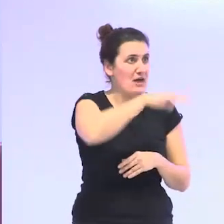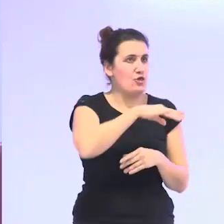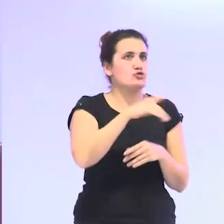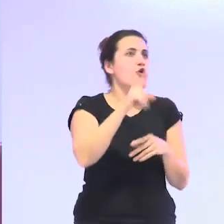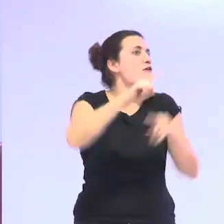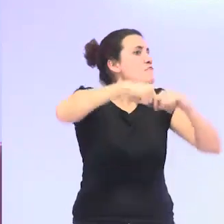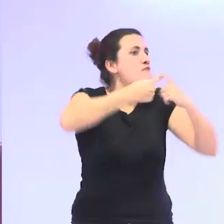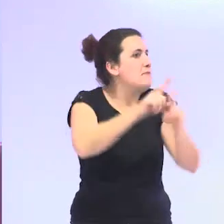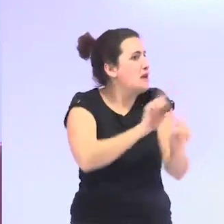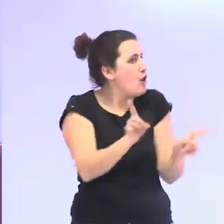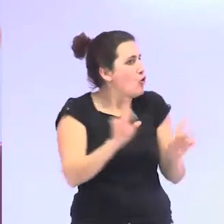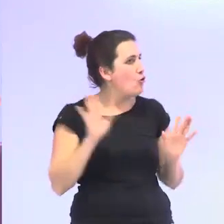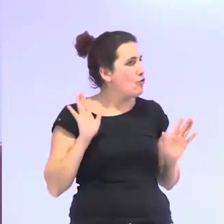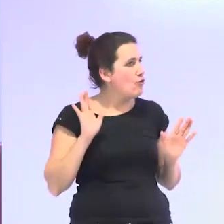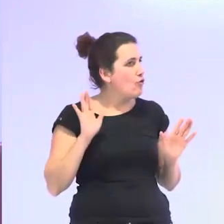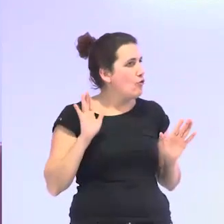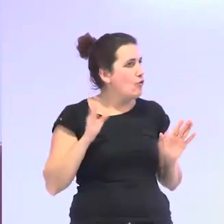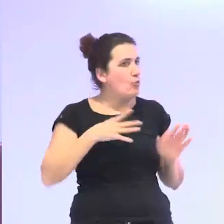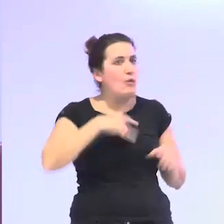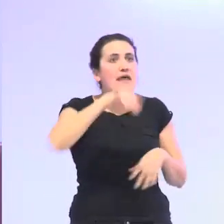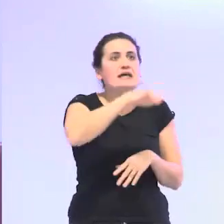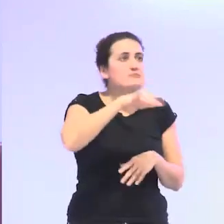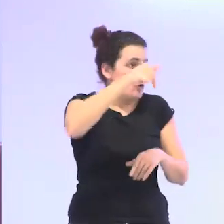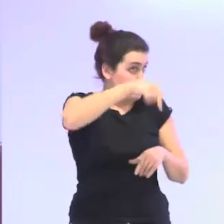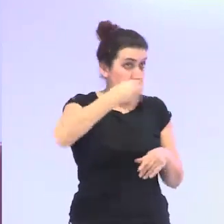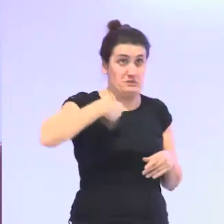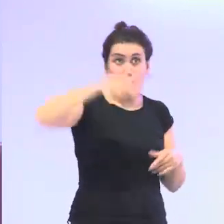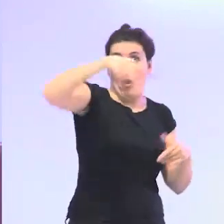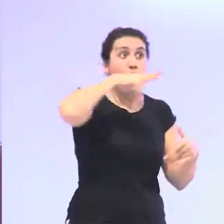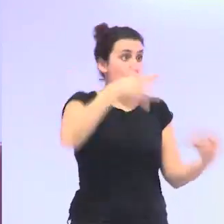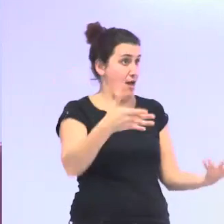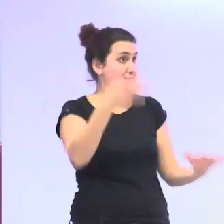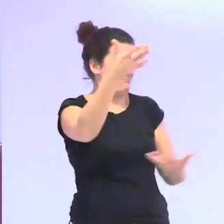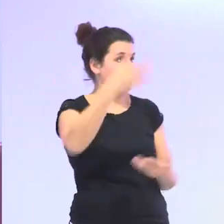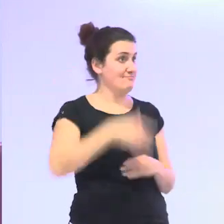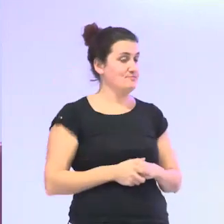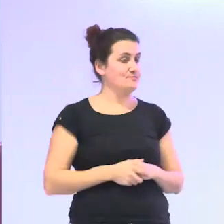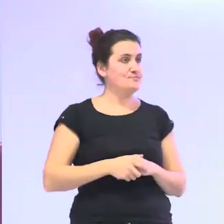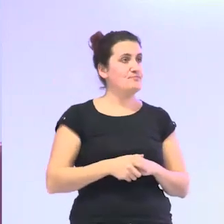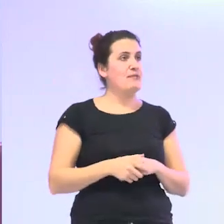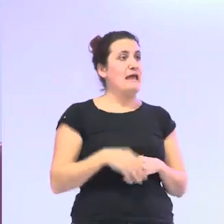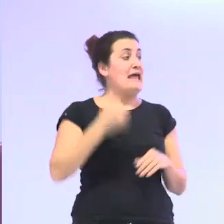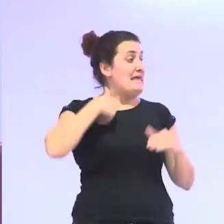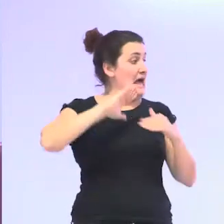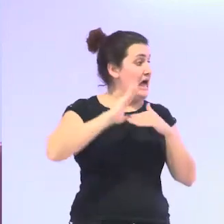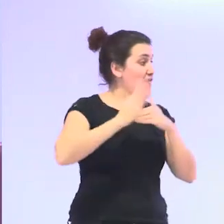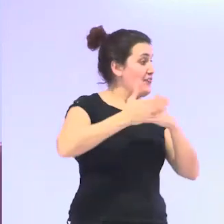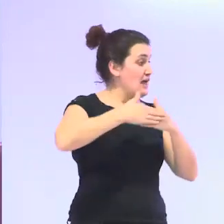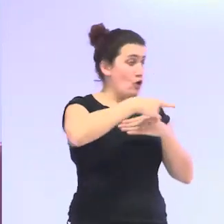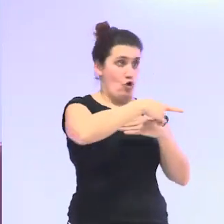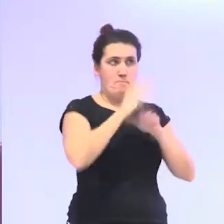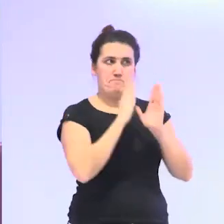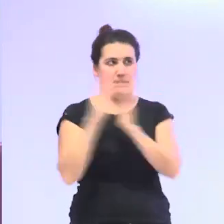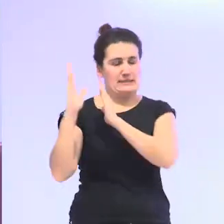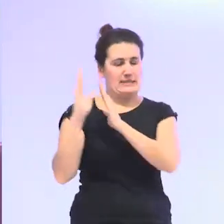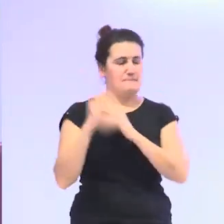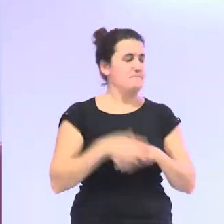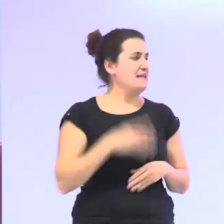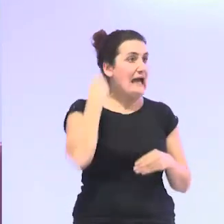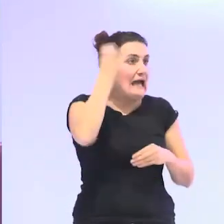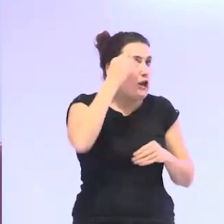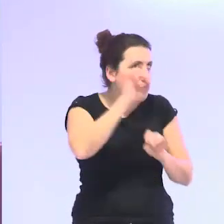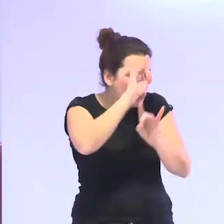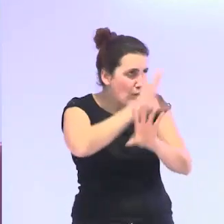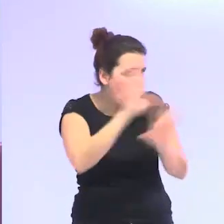son familia sino conviviendo en espacios por ejemplo como este bueno yo ya cierro esta parte que creo que ha